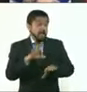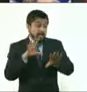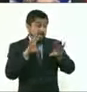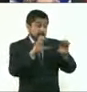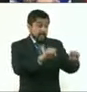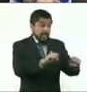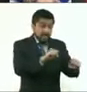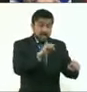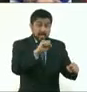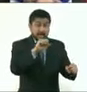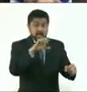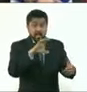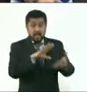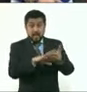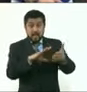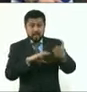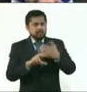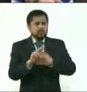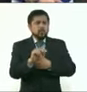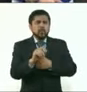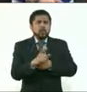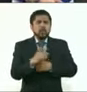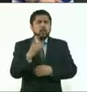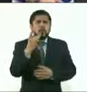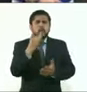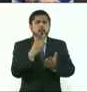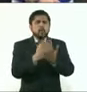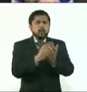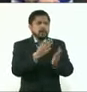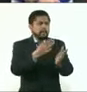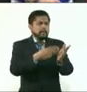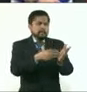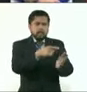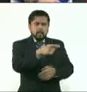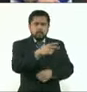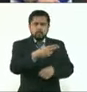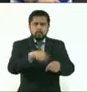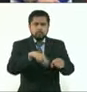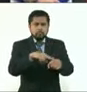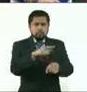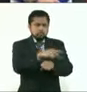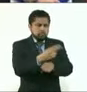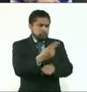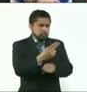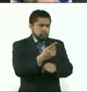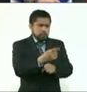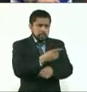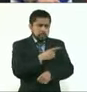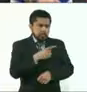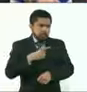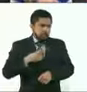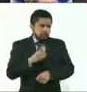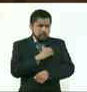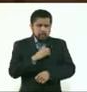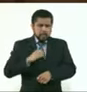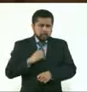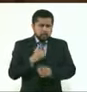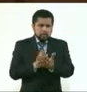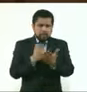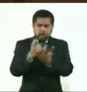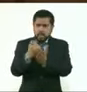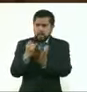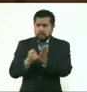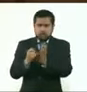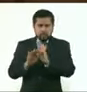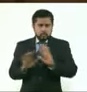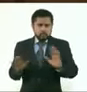ni mucho menos, sino es la notificación que siempre expide la tesorería para cualquier evasión de impuestos. Nada más para precisar, en